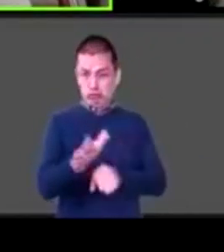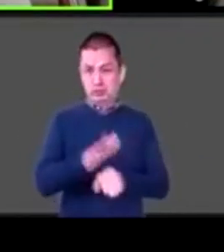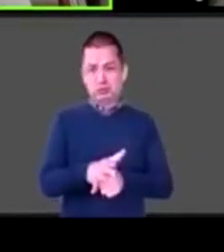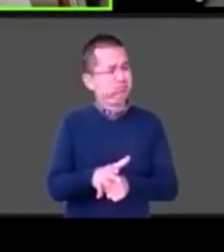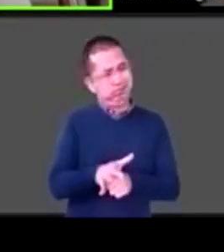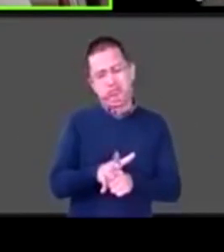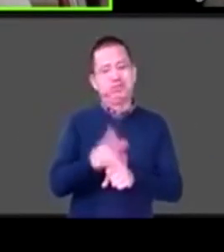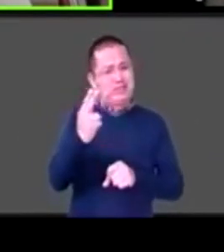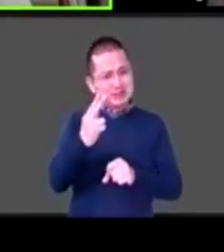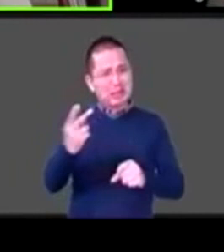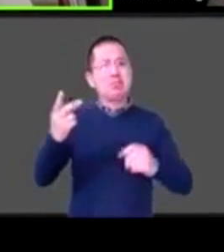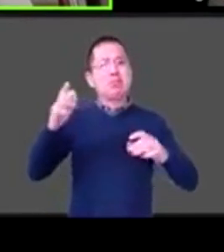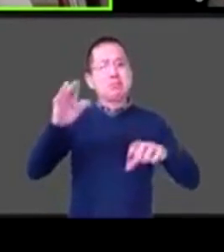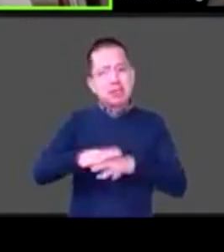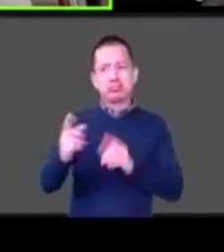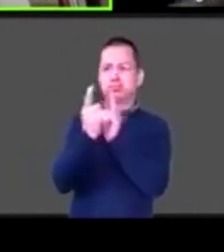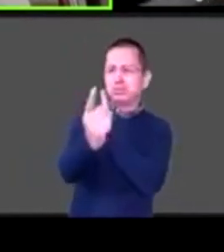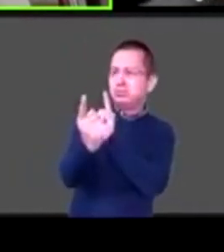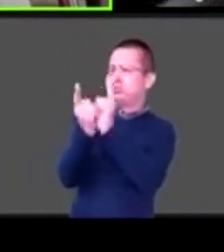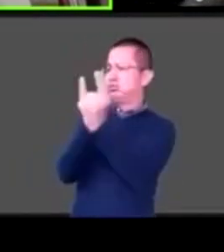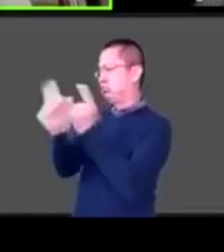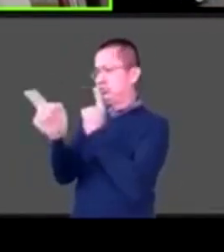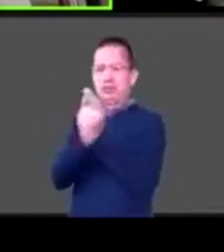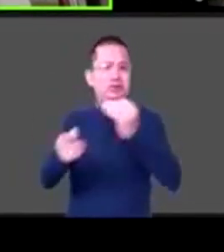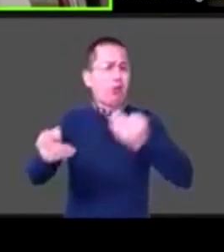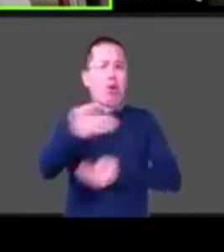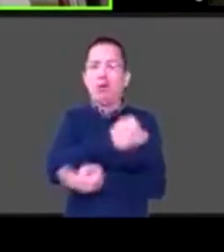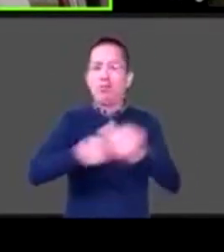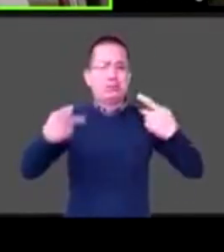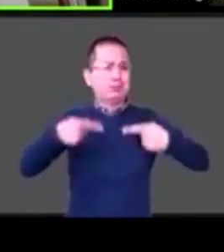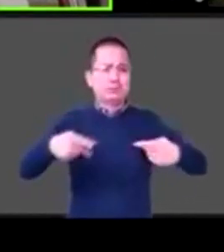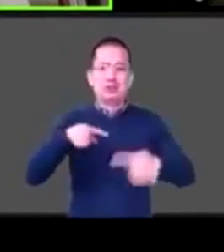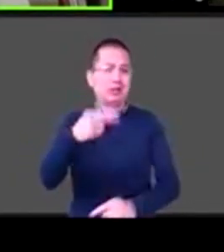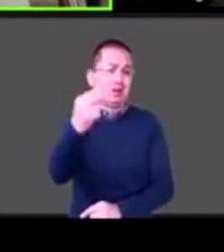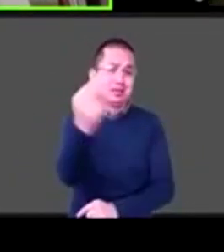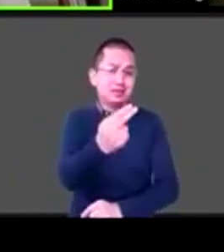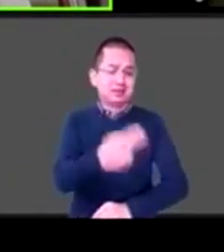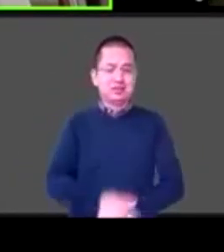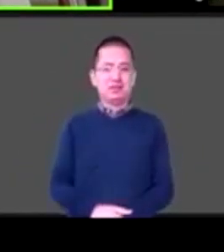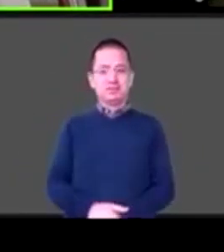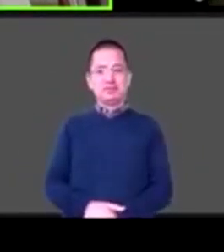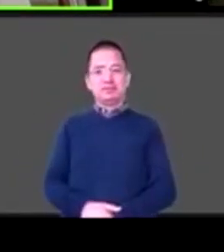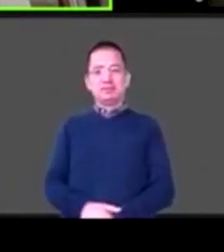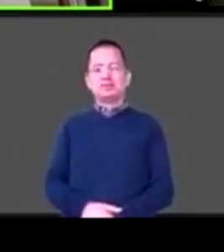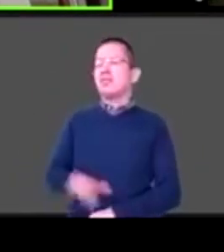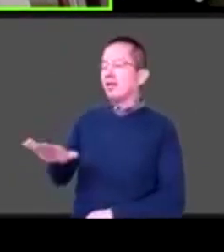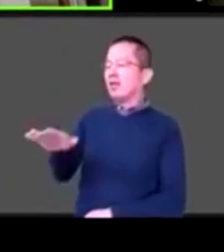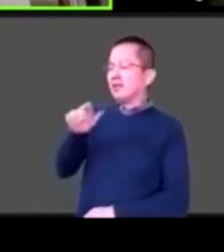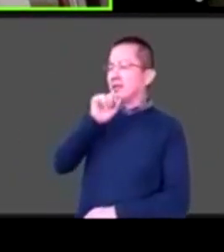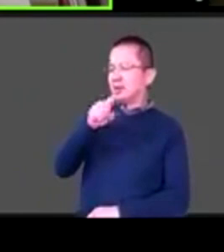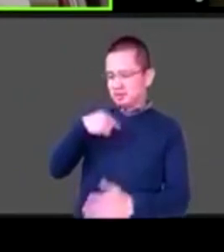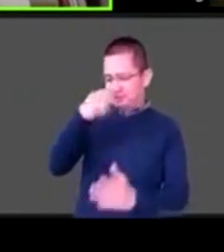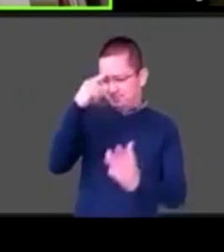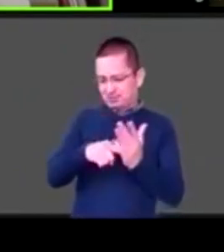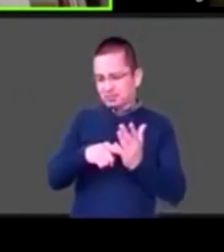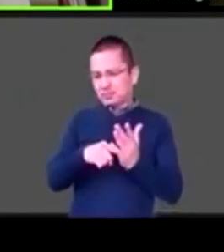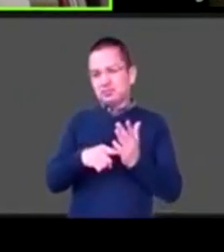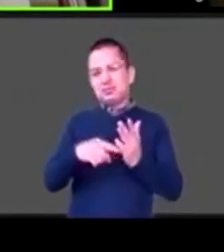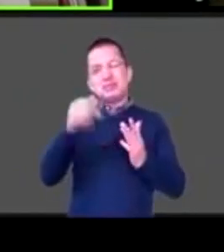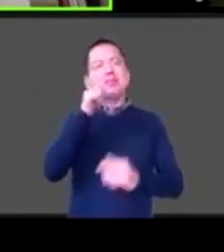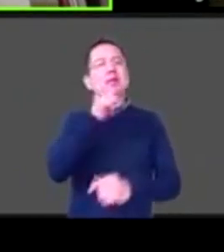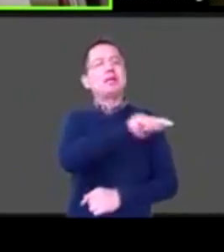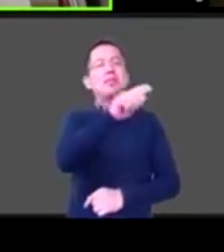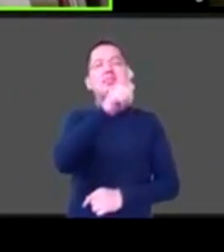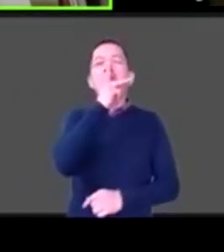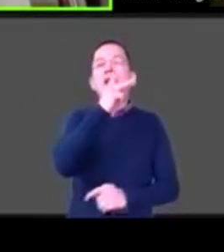y creo que también yo me voy quedar con una con una frase que muchos padres con hijos con discapacidad nos dicen siempre que